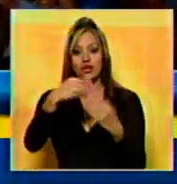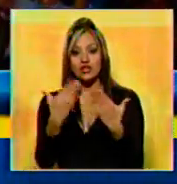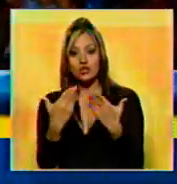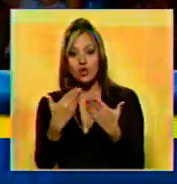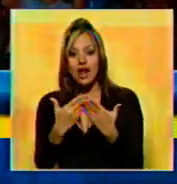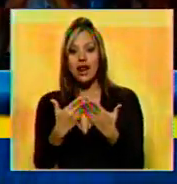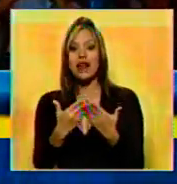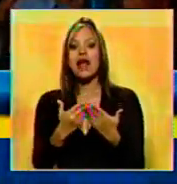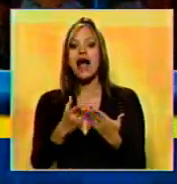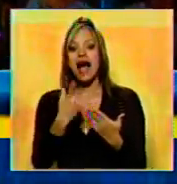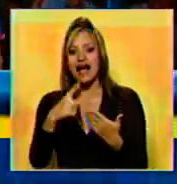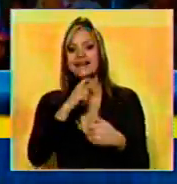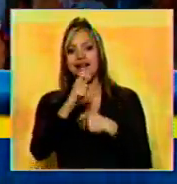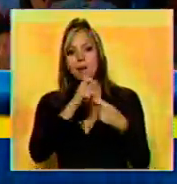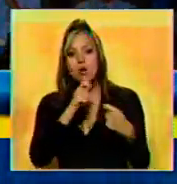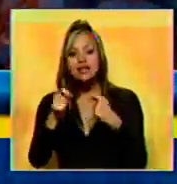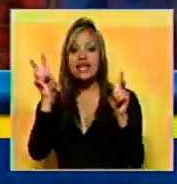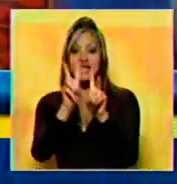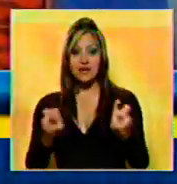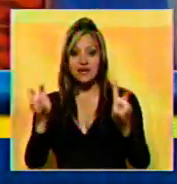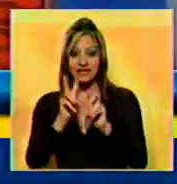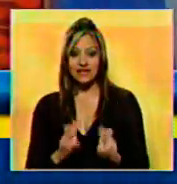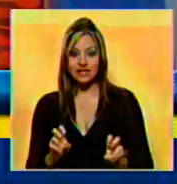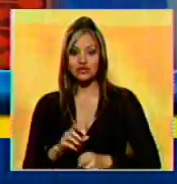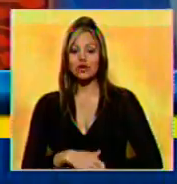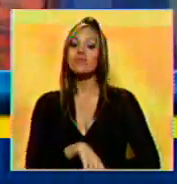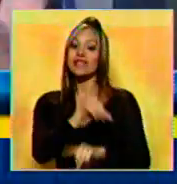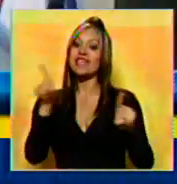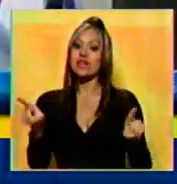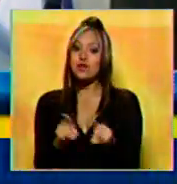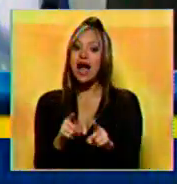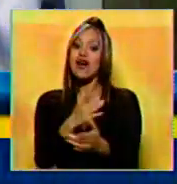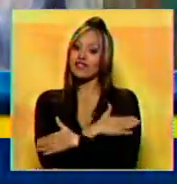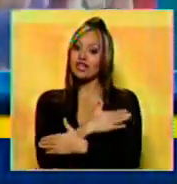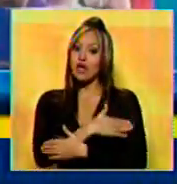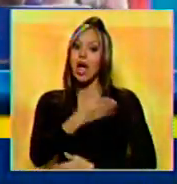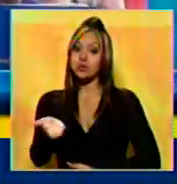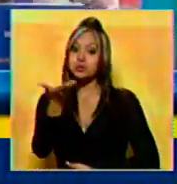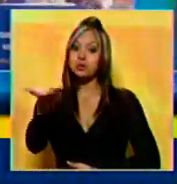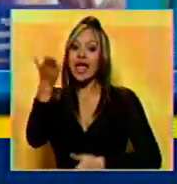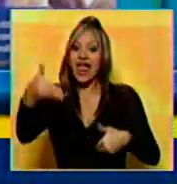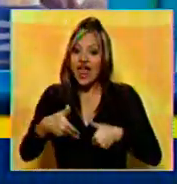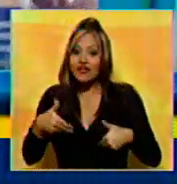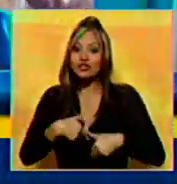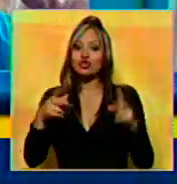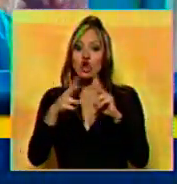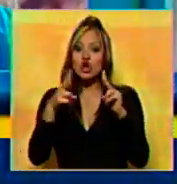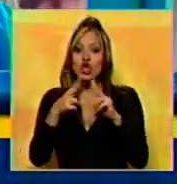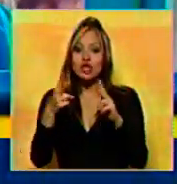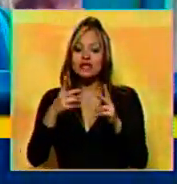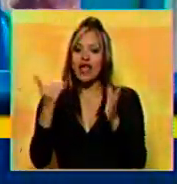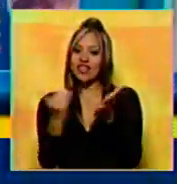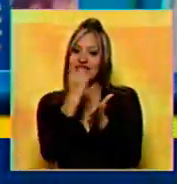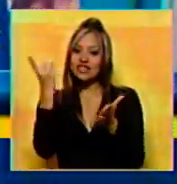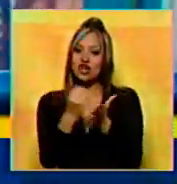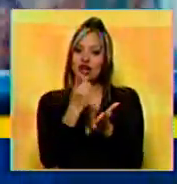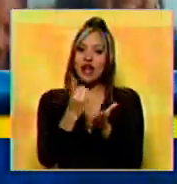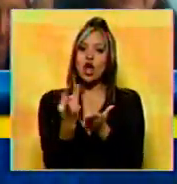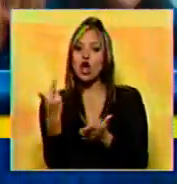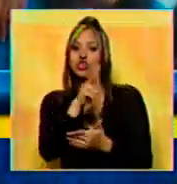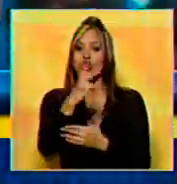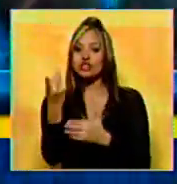a través de sus reportajes de investigación. Además, fue exaltado su esfuerzo para dar a conocer el Diccionario Bilingüe